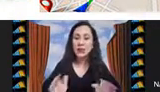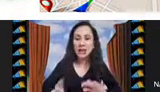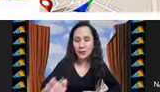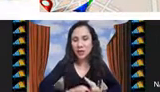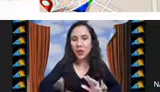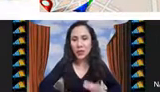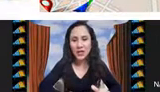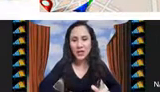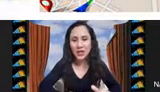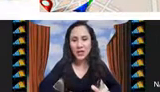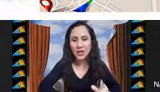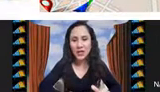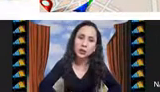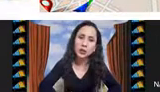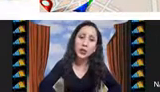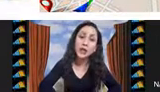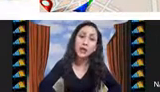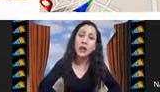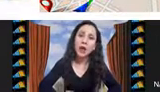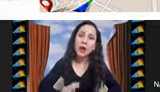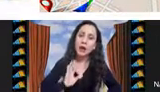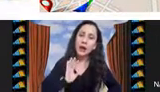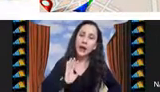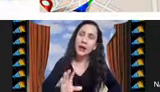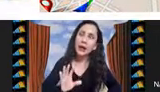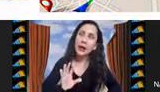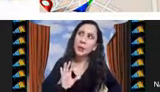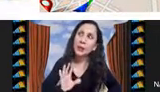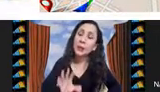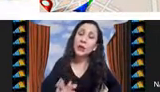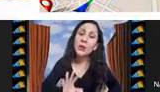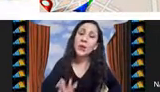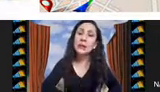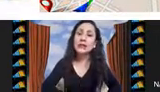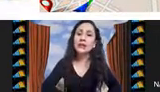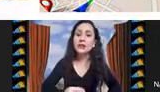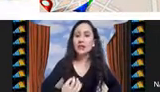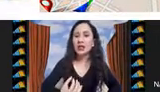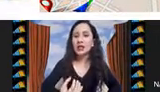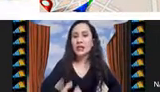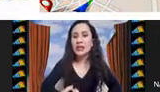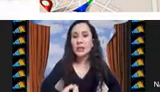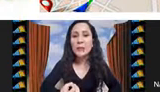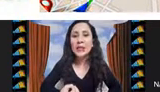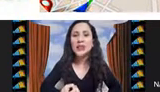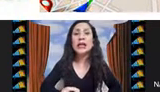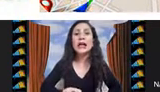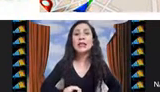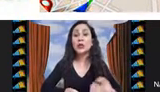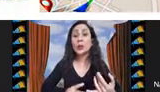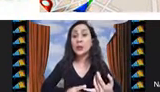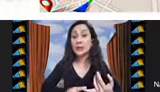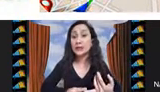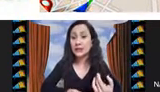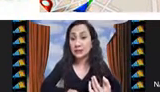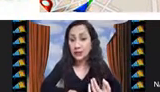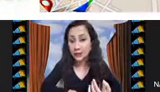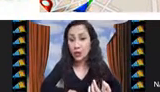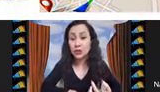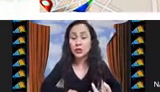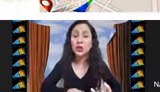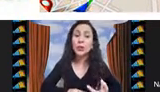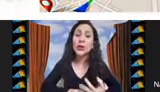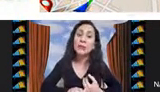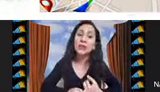naturaleza va cambiando mientras los estoy resolviendo. El tipo de problemas de los que les voy a platicar son problemas